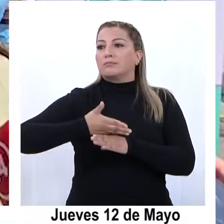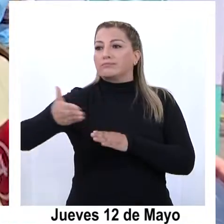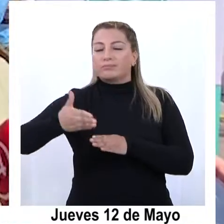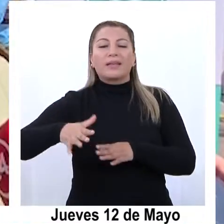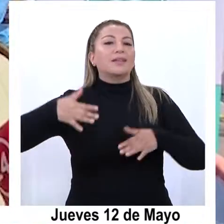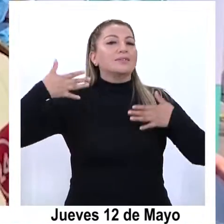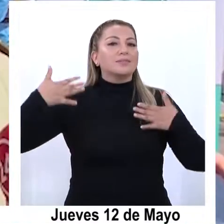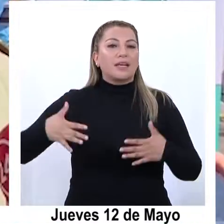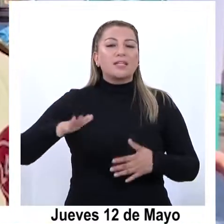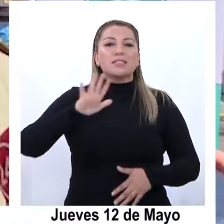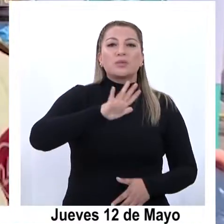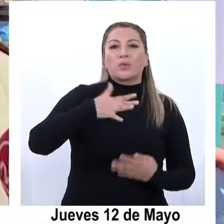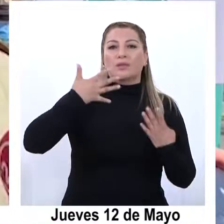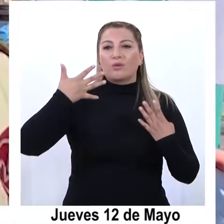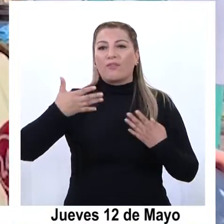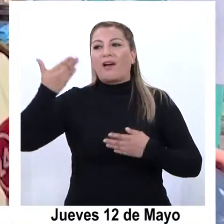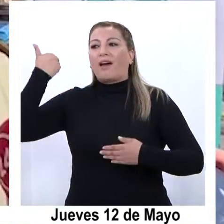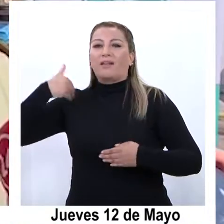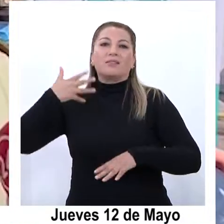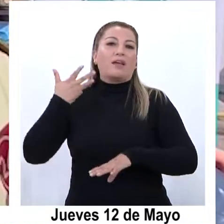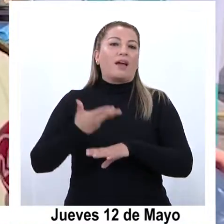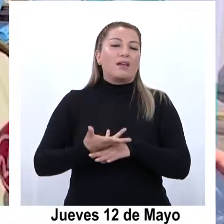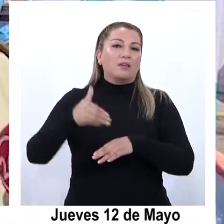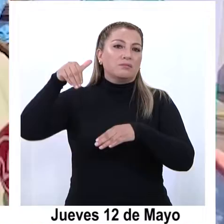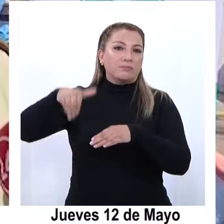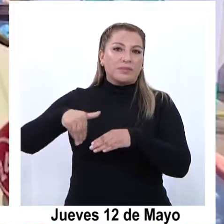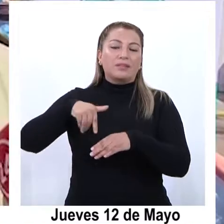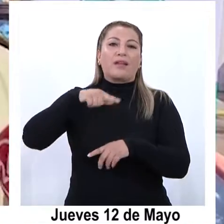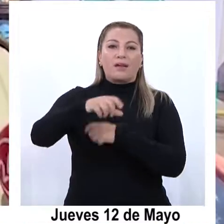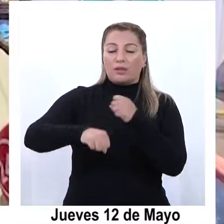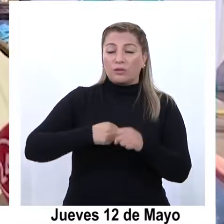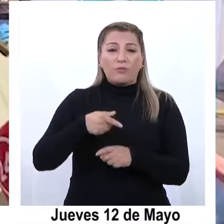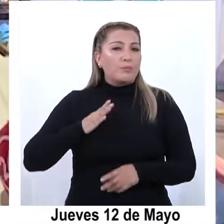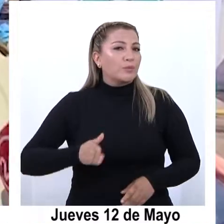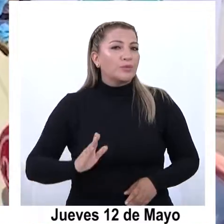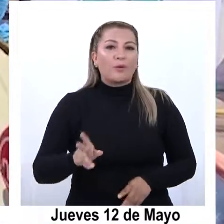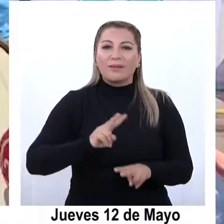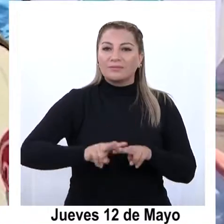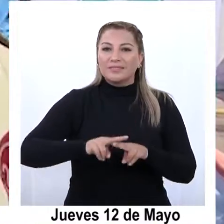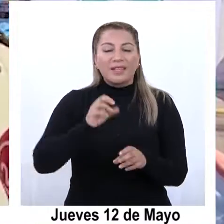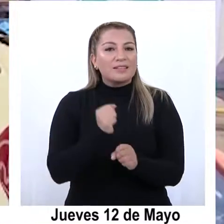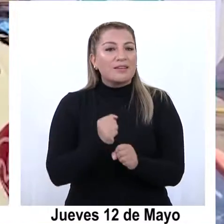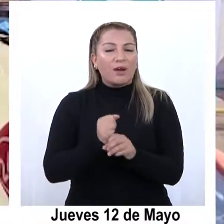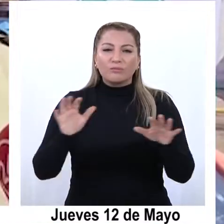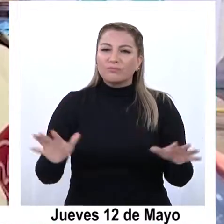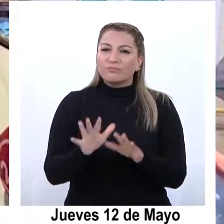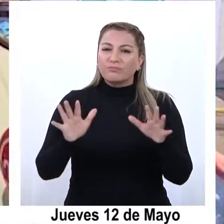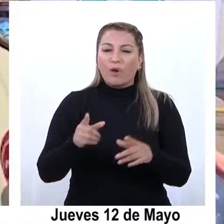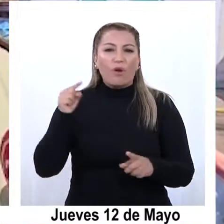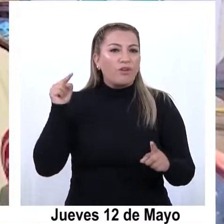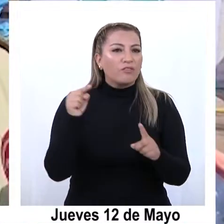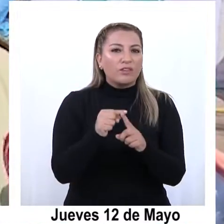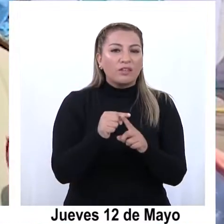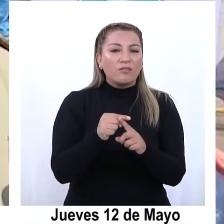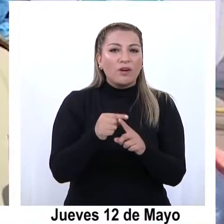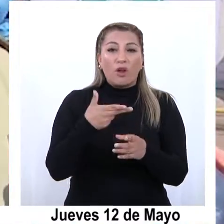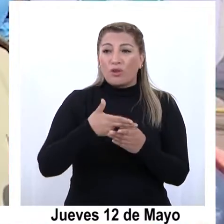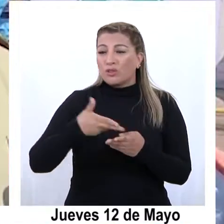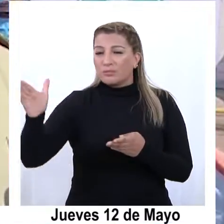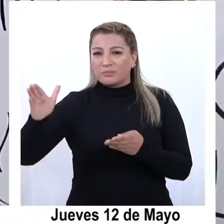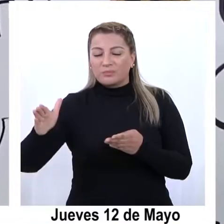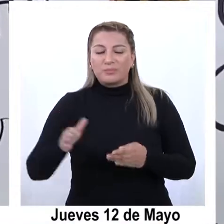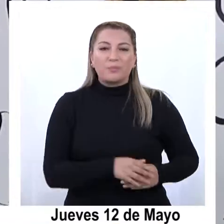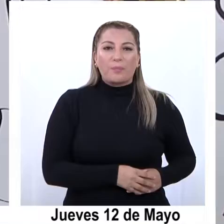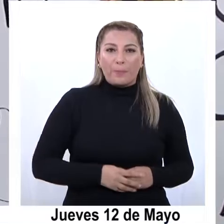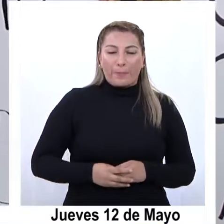las que se suman ya a las 59 que hemos incautado este año. Así que vamos a seguir haciendo ese trabajo arduamente con el propósito de desarmar a